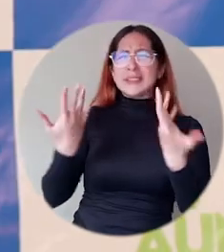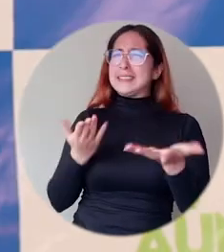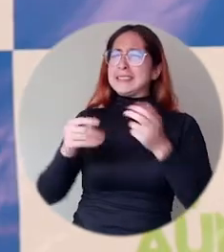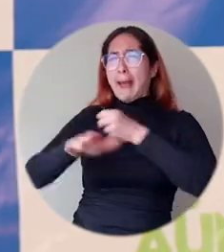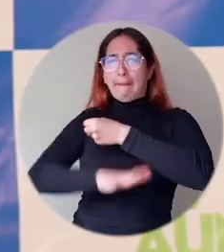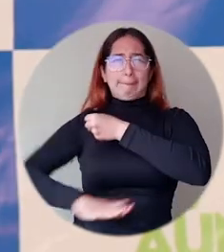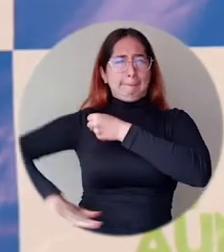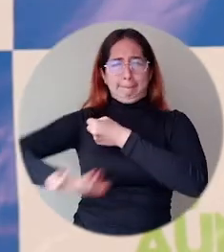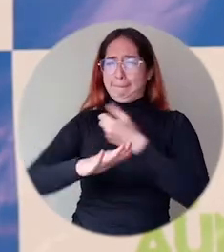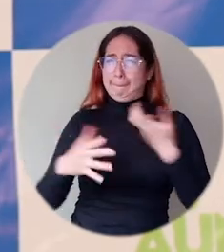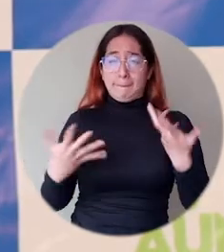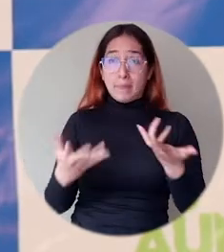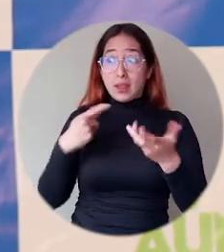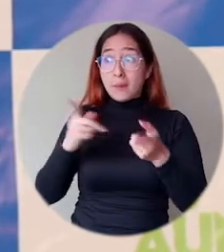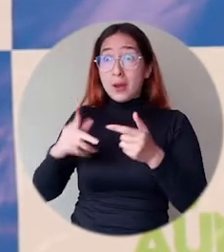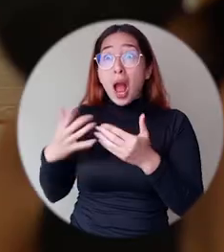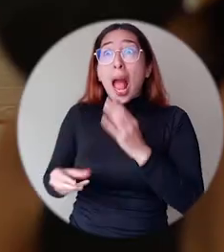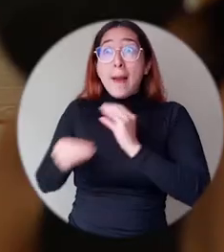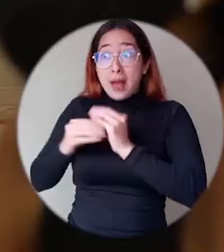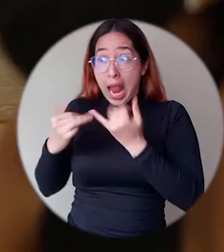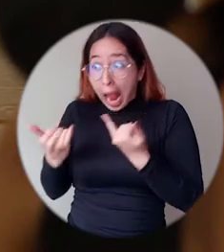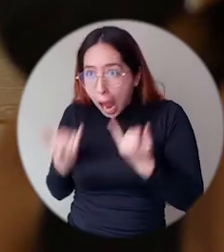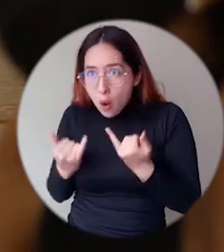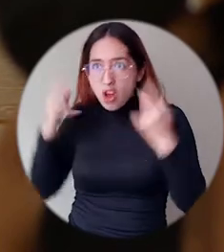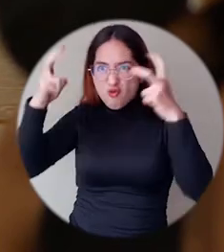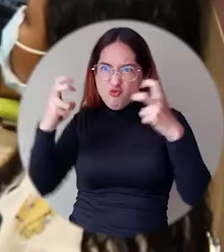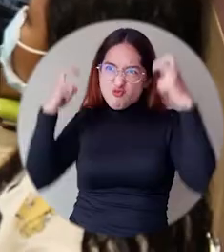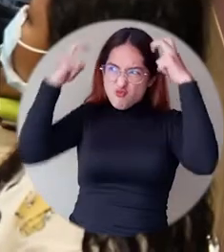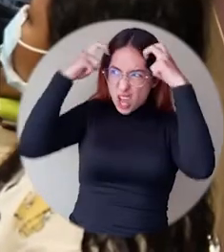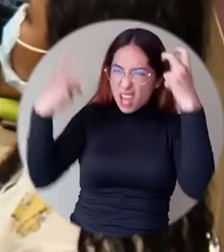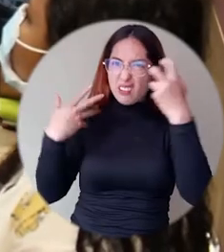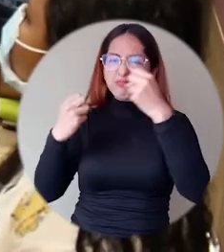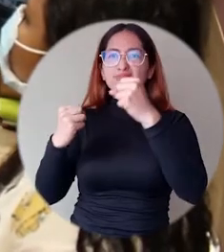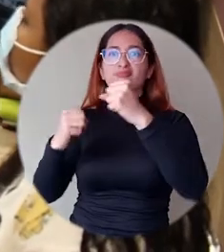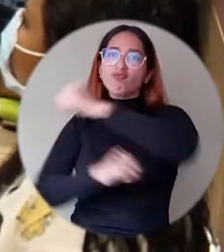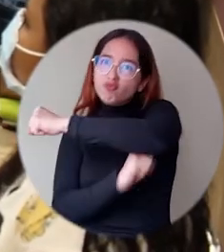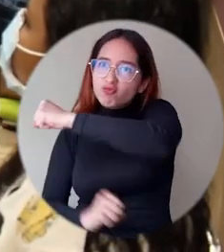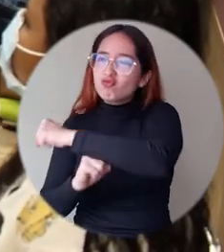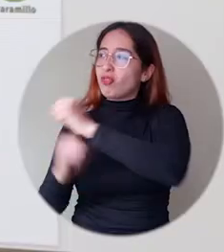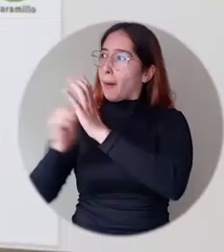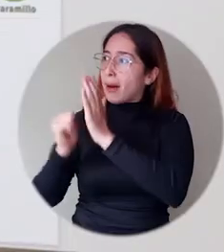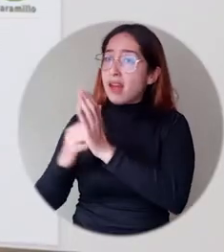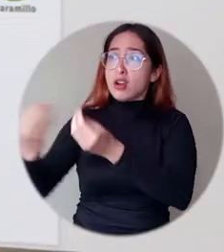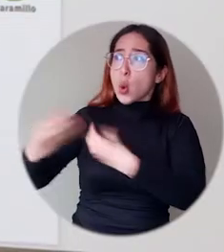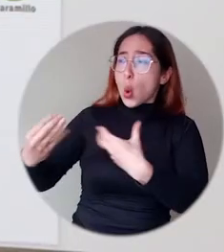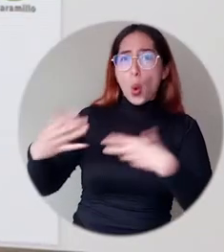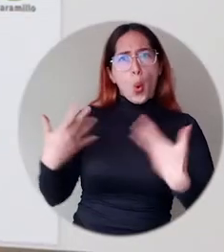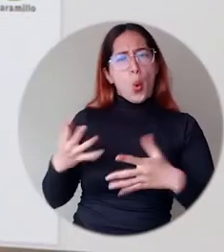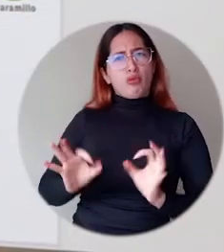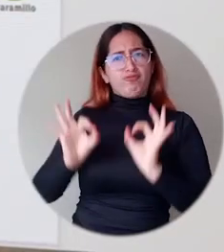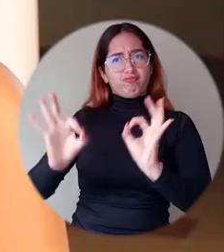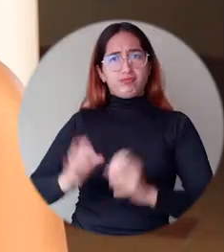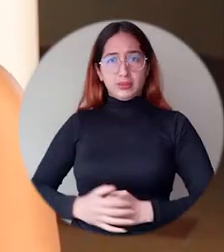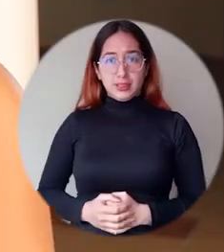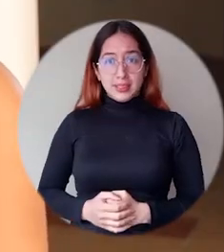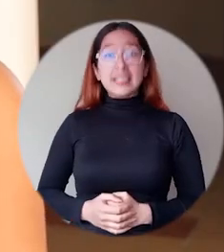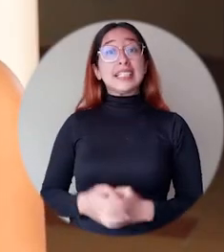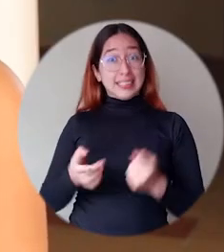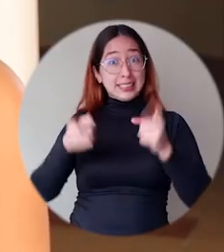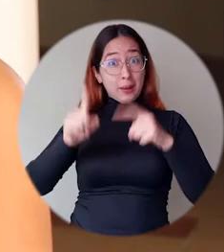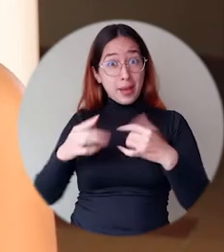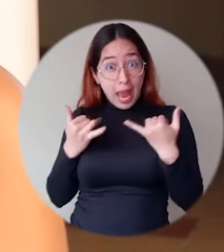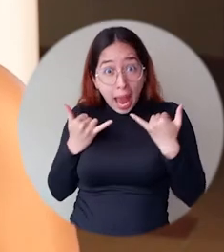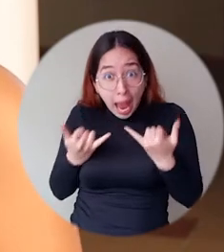y como tener ese apoyo y refuerzo de algunas materias y algunos conocimientos es muy bueno. Nos